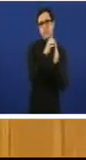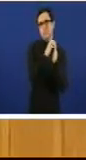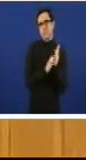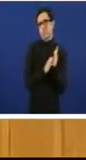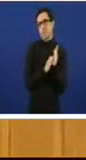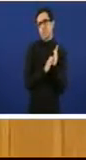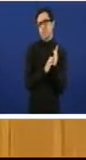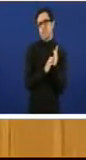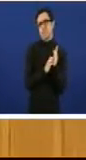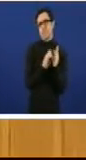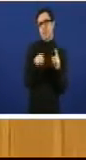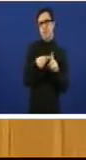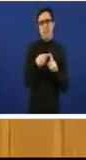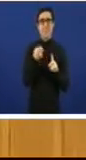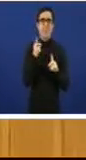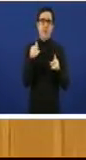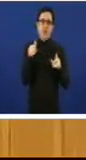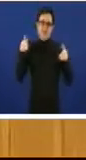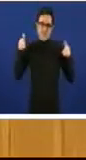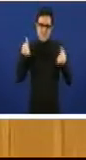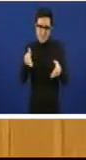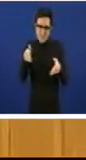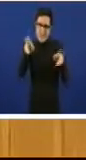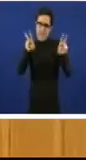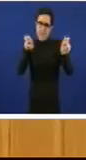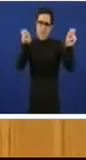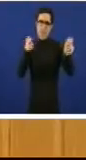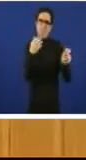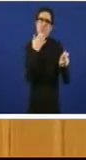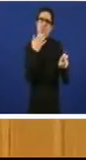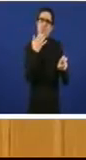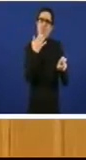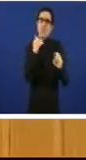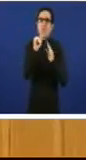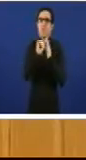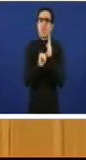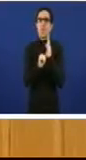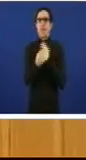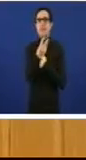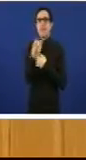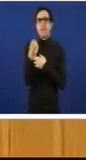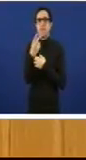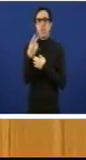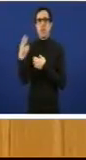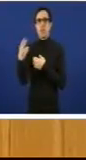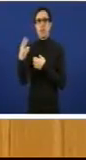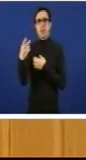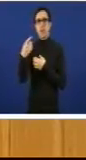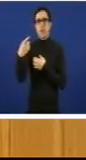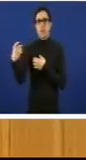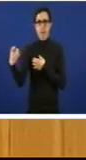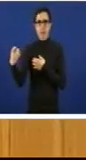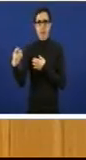tema en concreto, a partida ou o programa mellor dito 322-C, promoción de